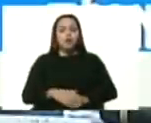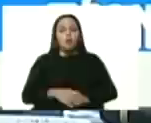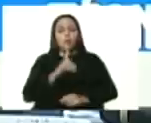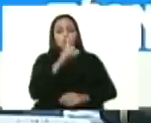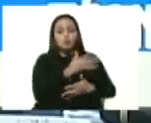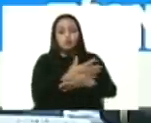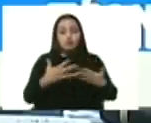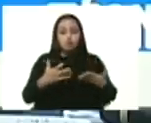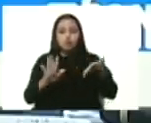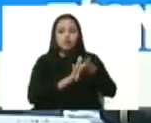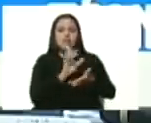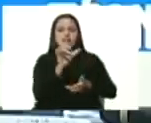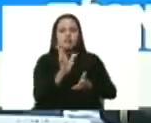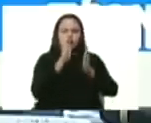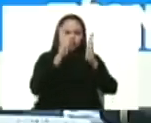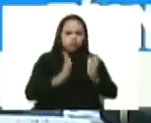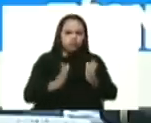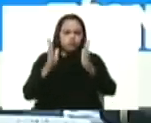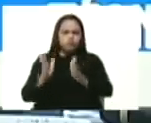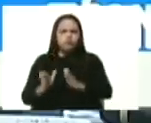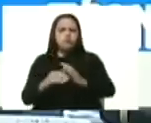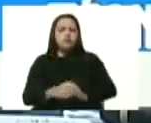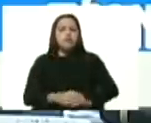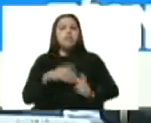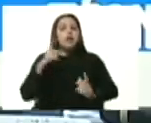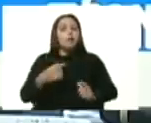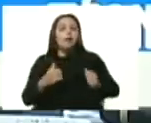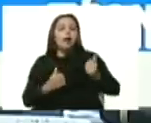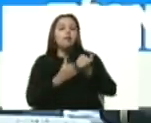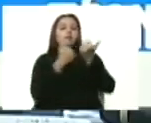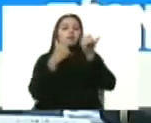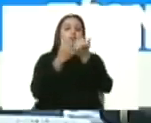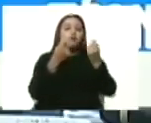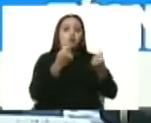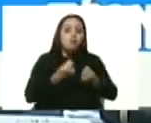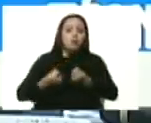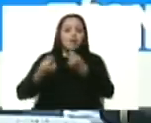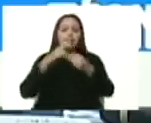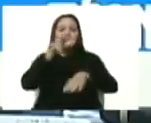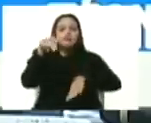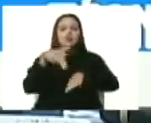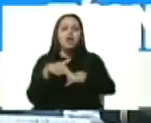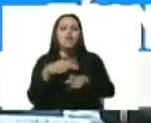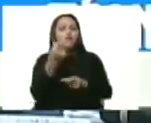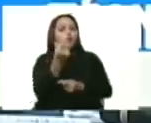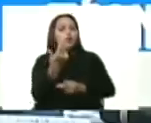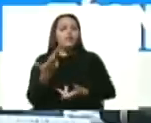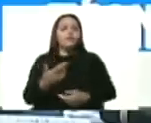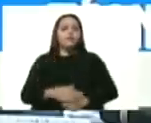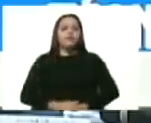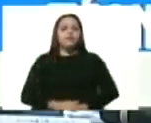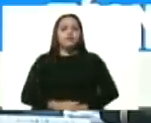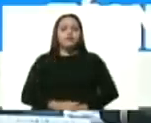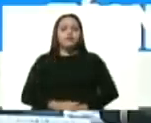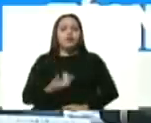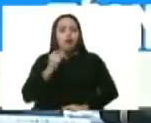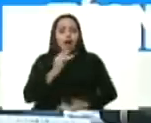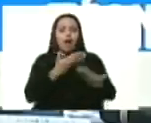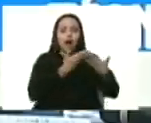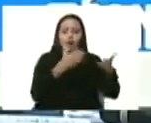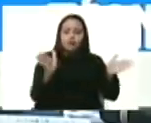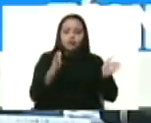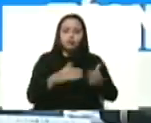política también dirigida a consolidar nuestra moneda nacional, la moneda de curso legal. Hemos abierto, ustedes lo saben,